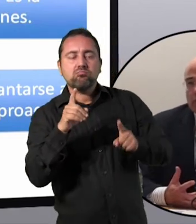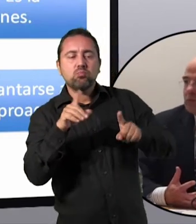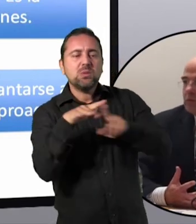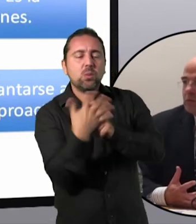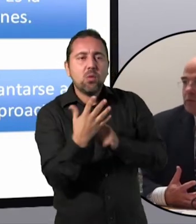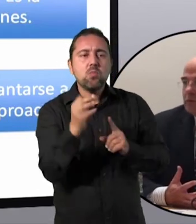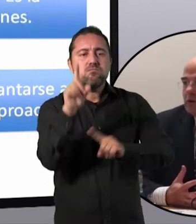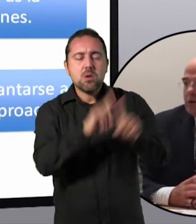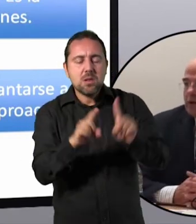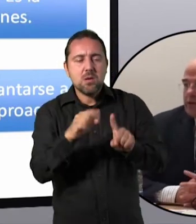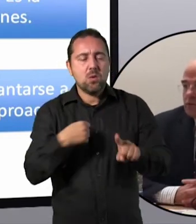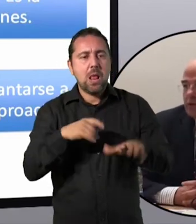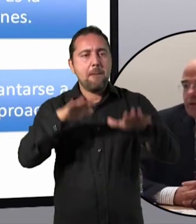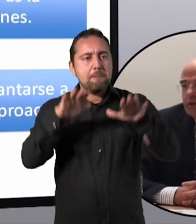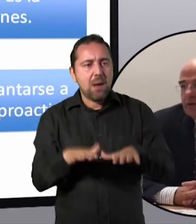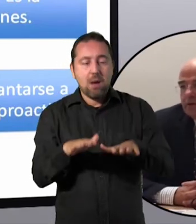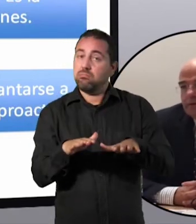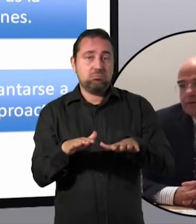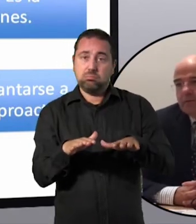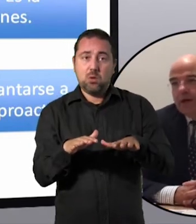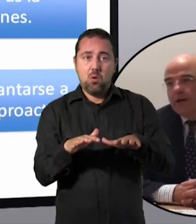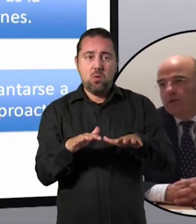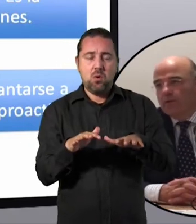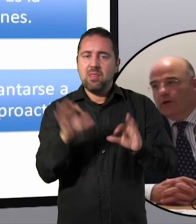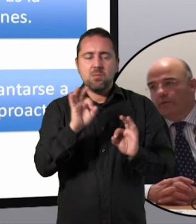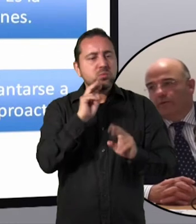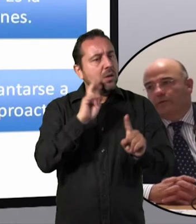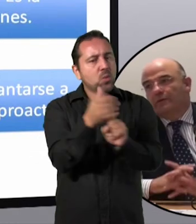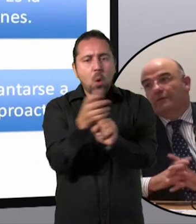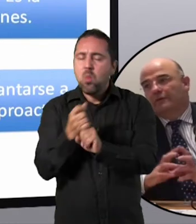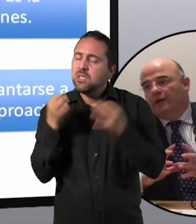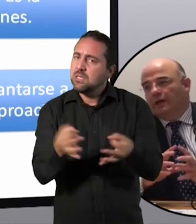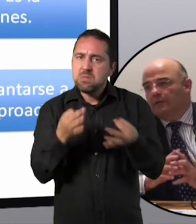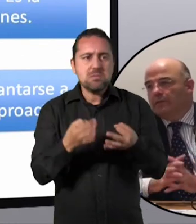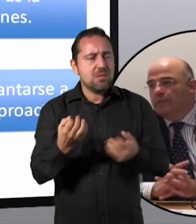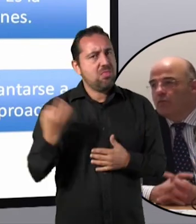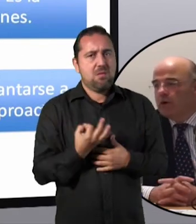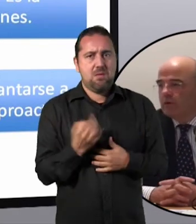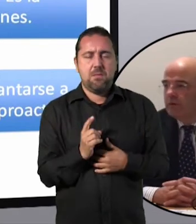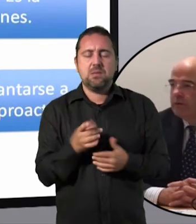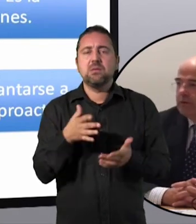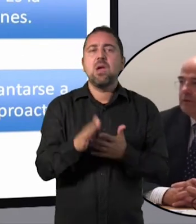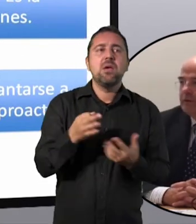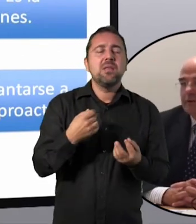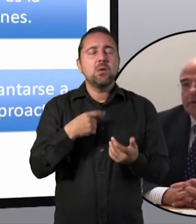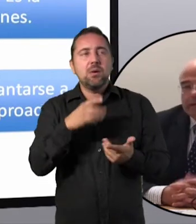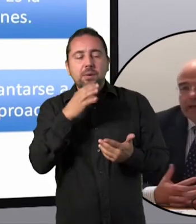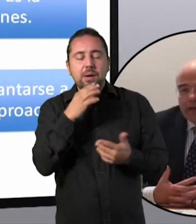soluciones. Eso de se me ha caído el bolígrafo, ya me muero,